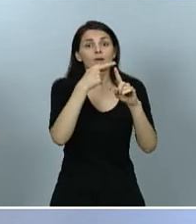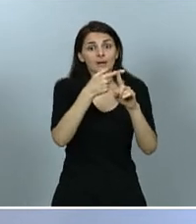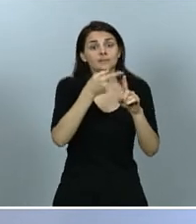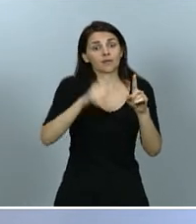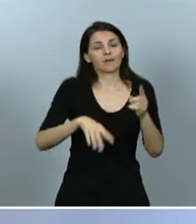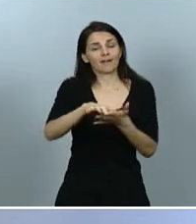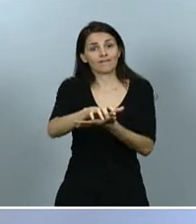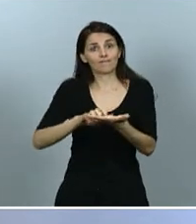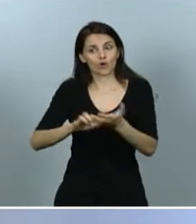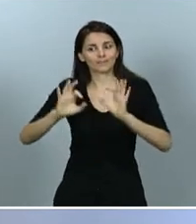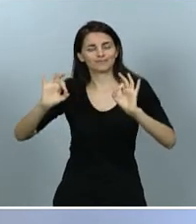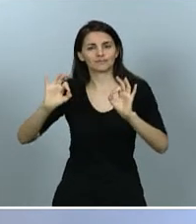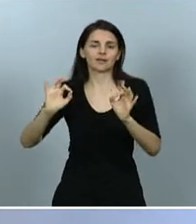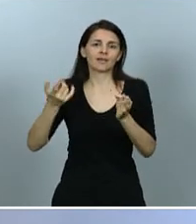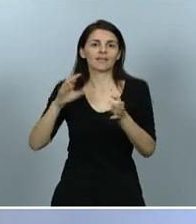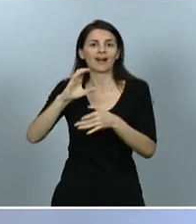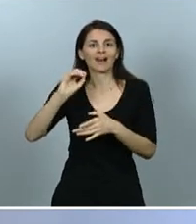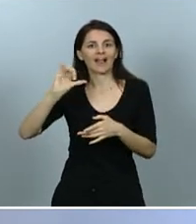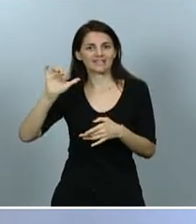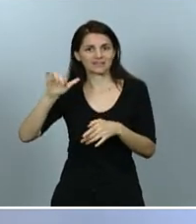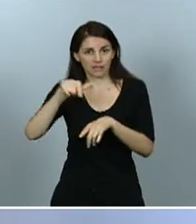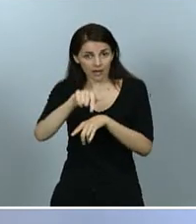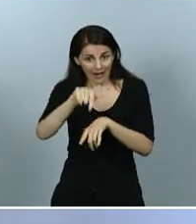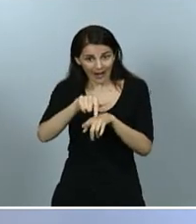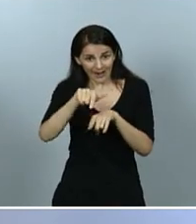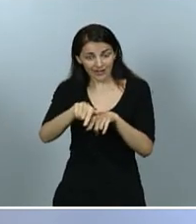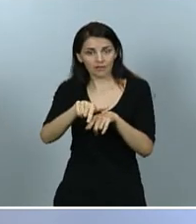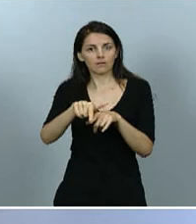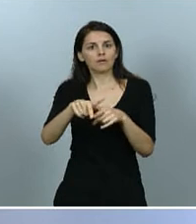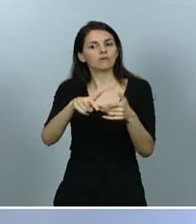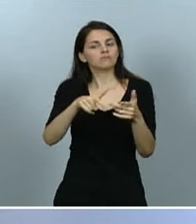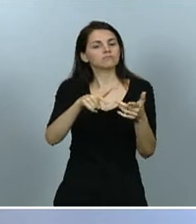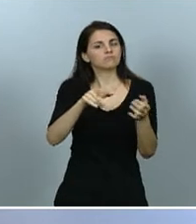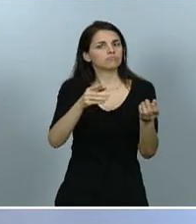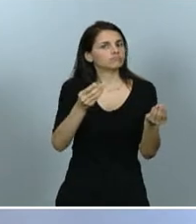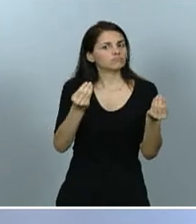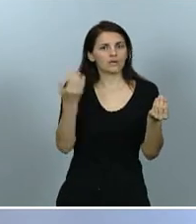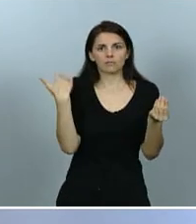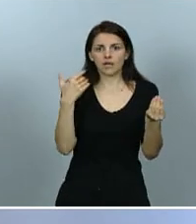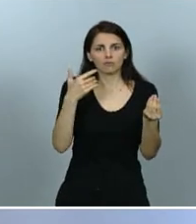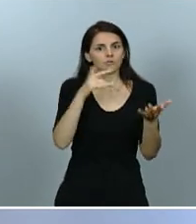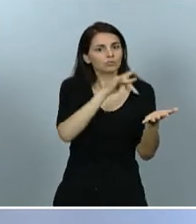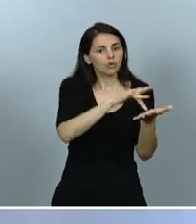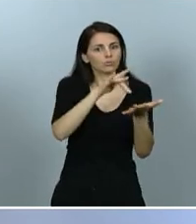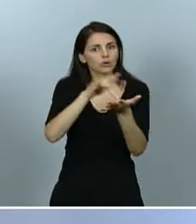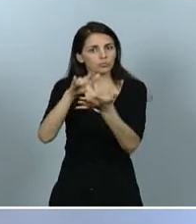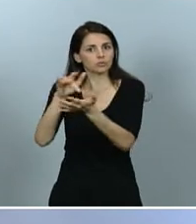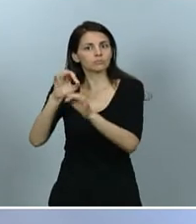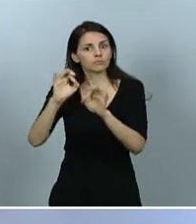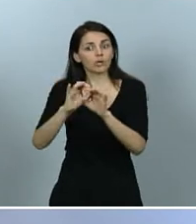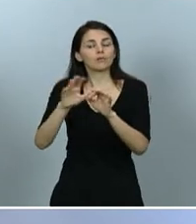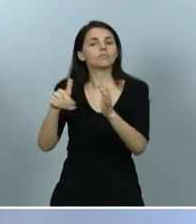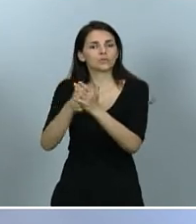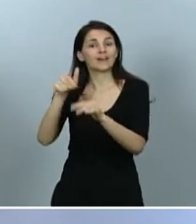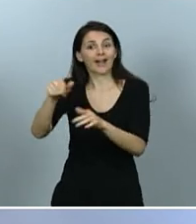Coordinación de Alertas y Emergencias Sanitarias, que esta crisis sanitaria ha concluido, por tanto, hasta este momento, estas medidas estarán vigentes y se recoge